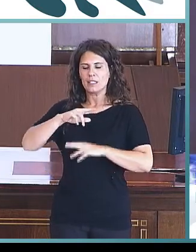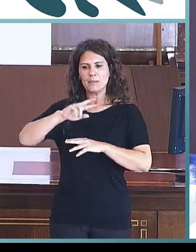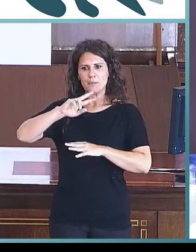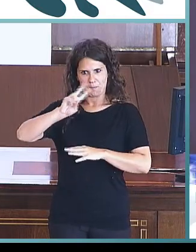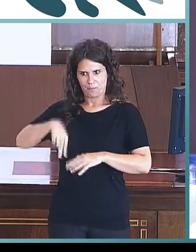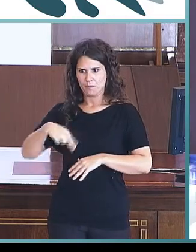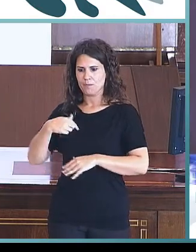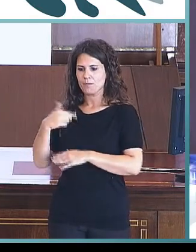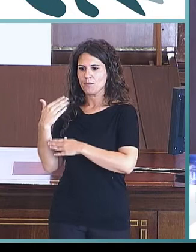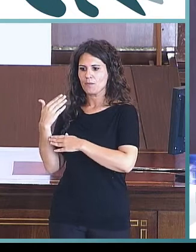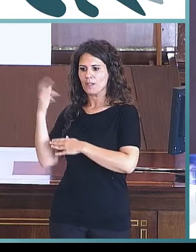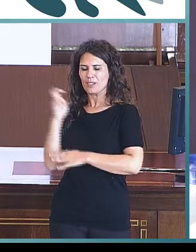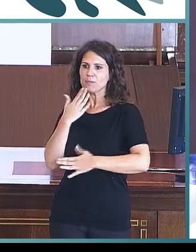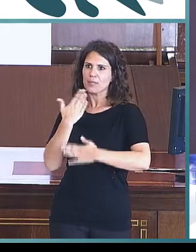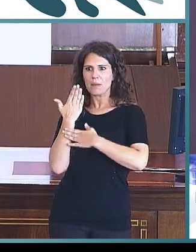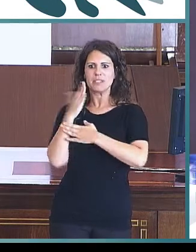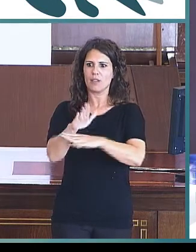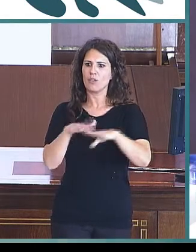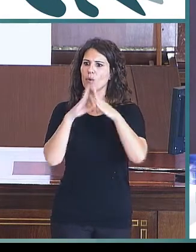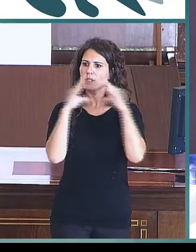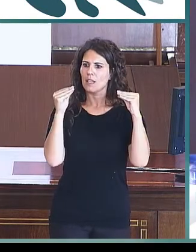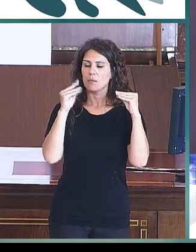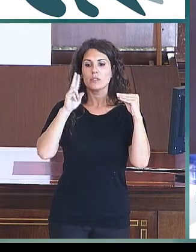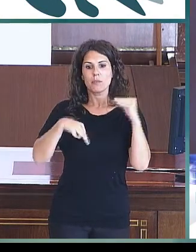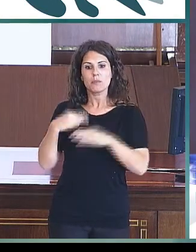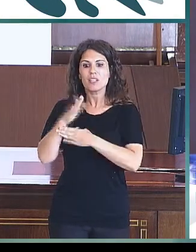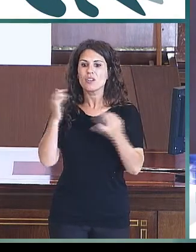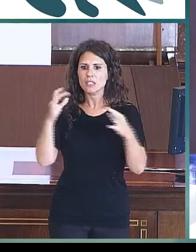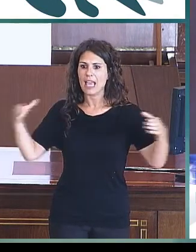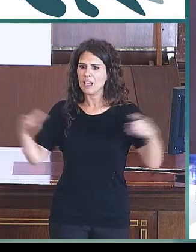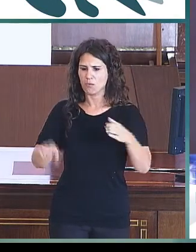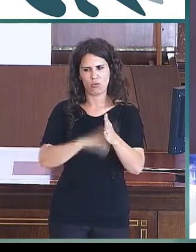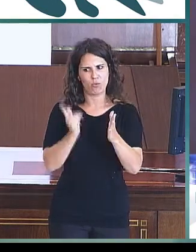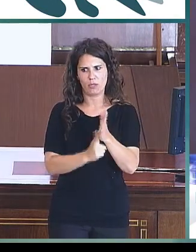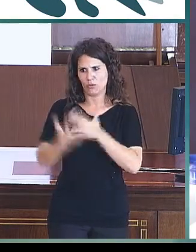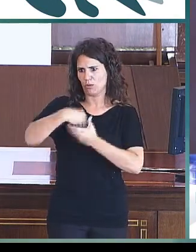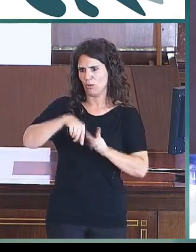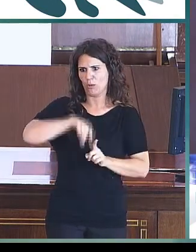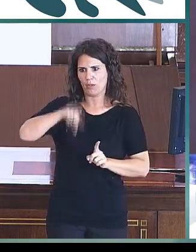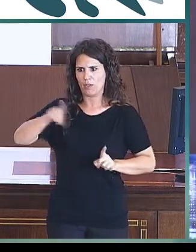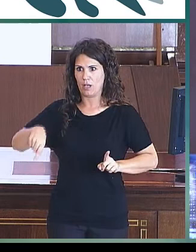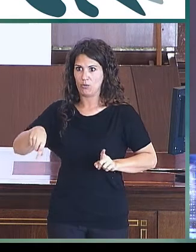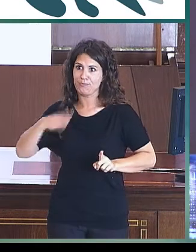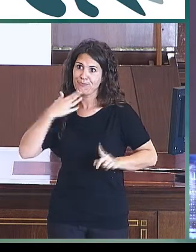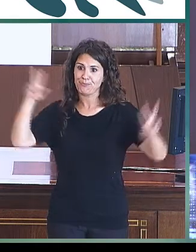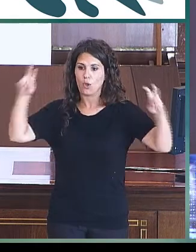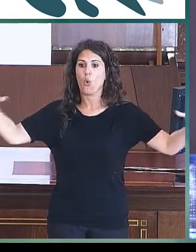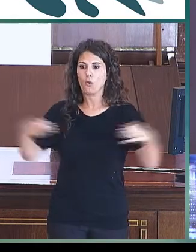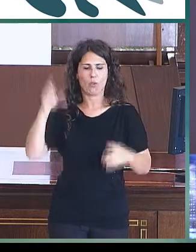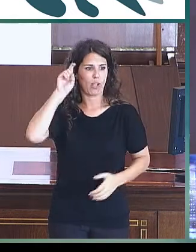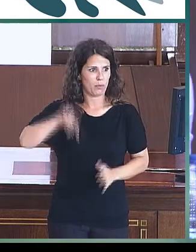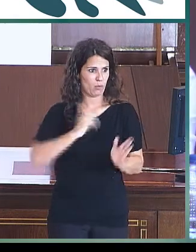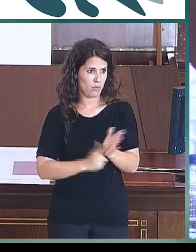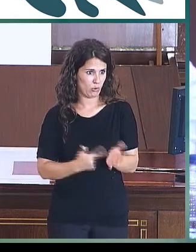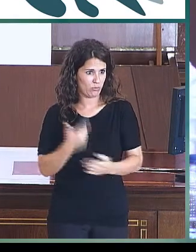solo de la universidad, sino de todo el equipo del Ponce, de toda la comunidad educativa. Y,